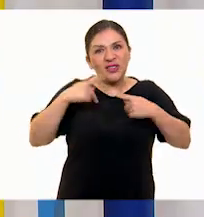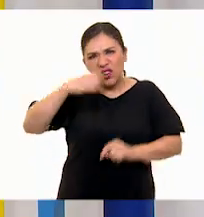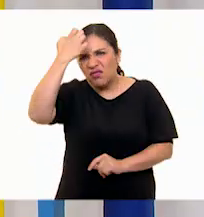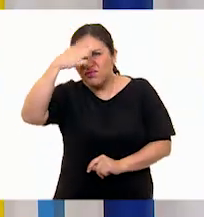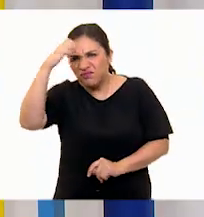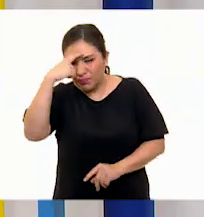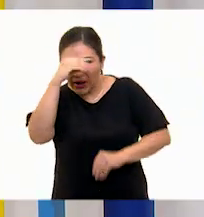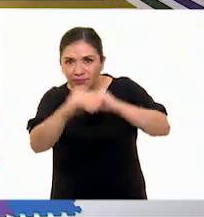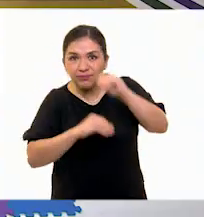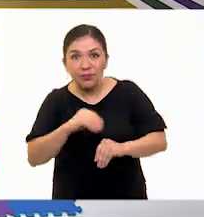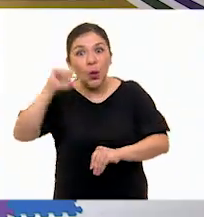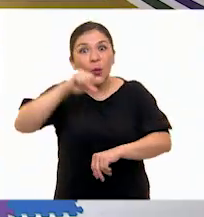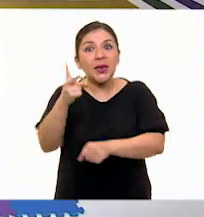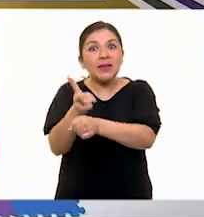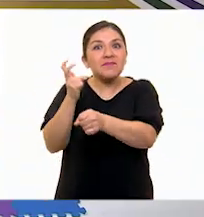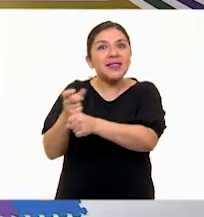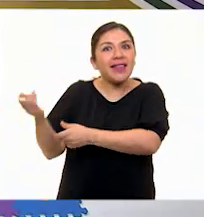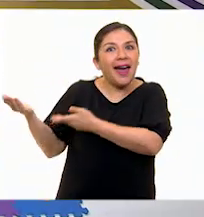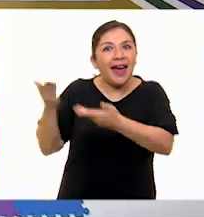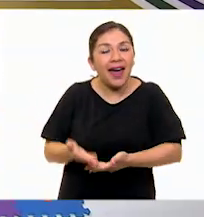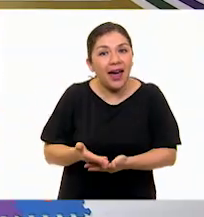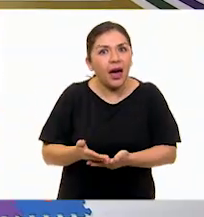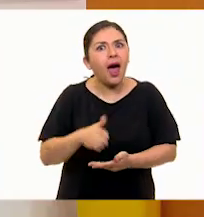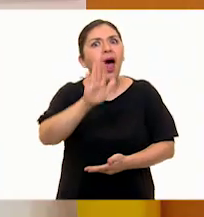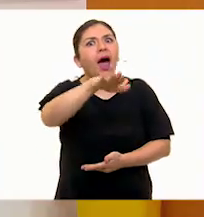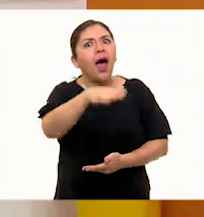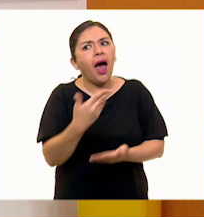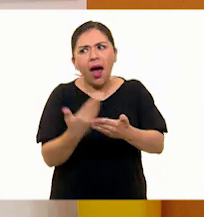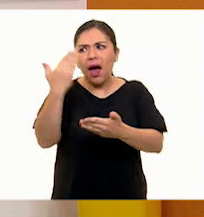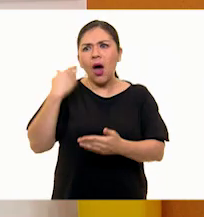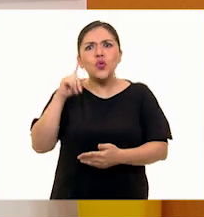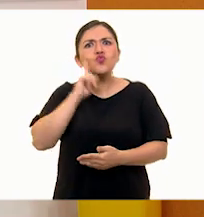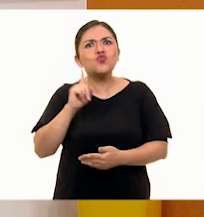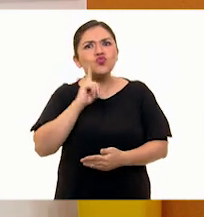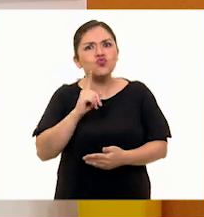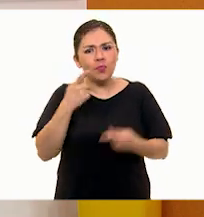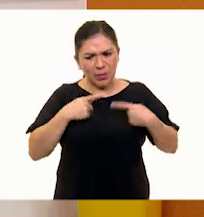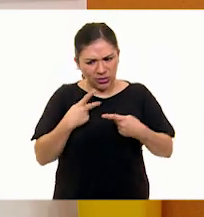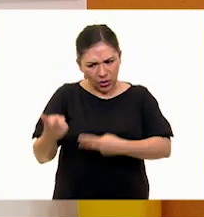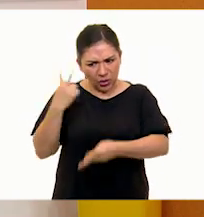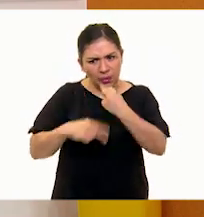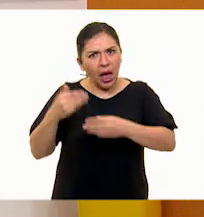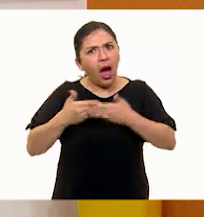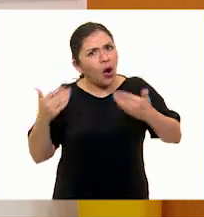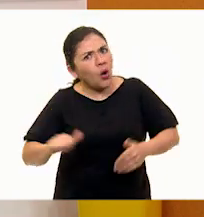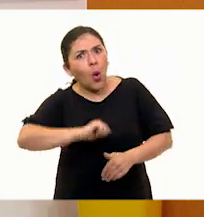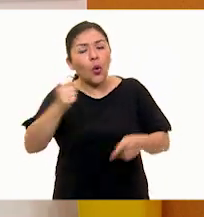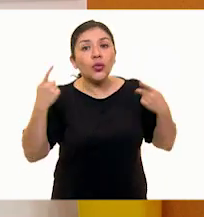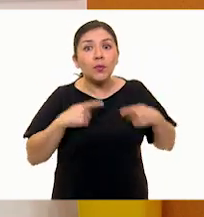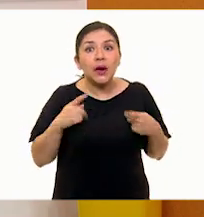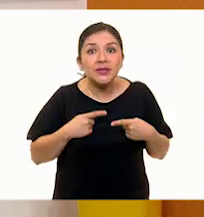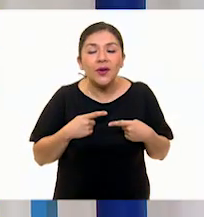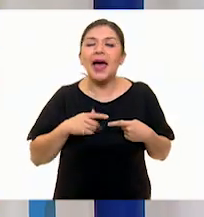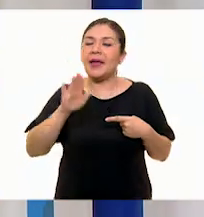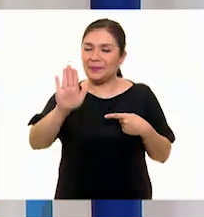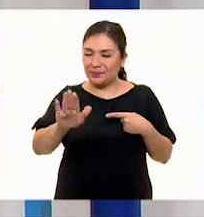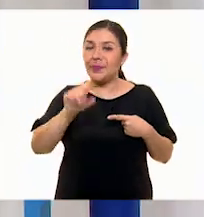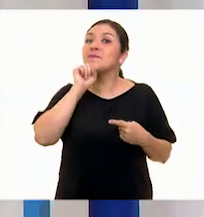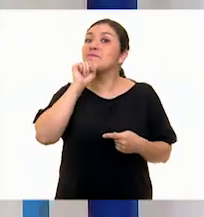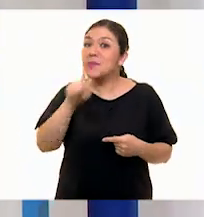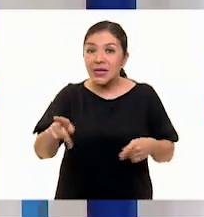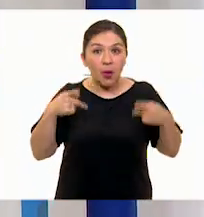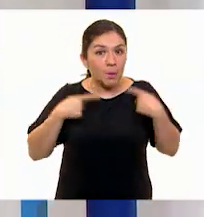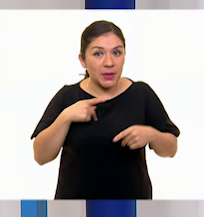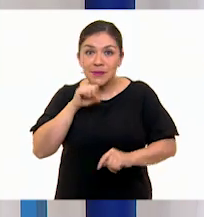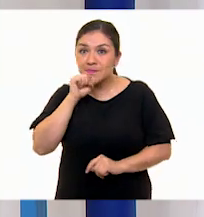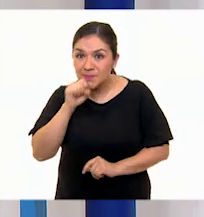día de hoy. ¿Un escultor? La clase pasada tuvimos un escultor y en esta también tenemos otro. pero hoy no. Es el mismo